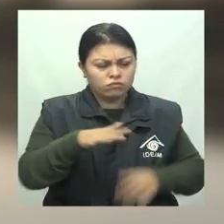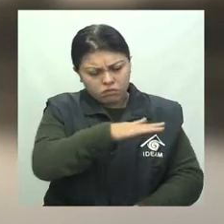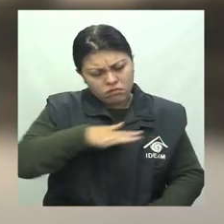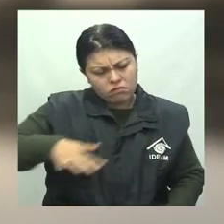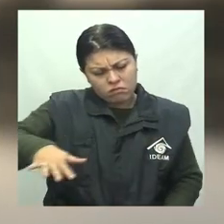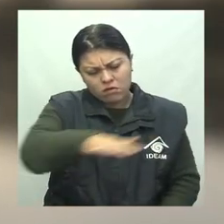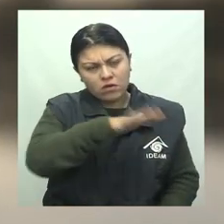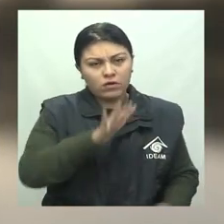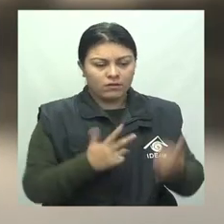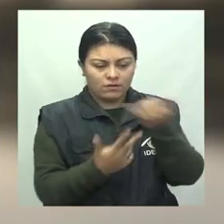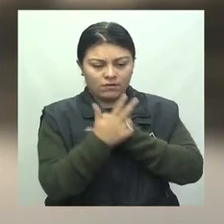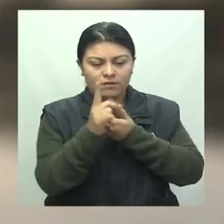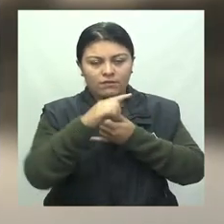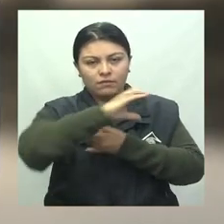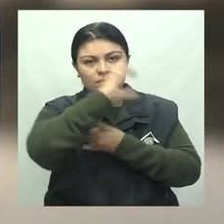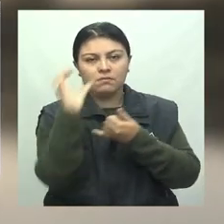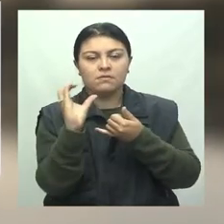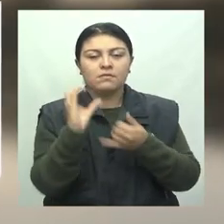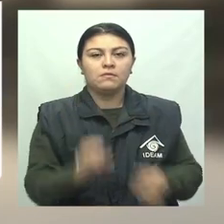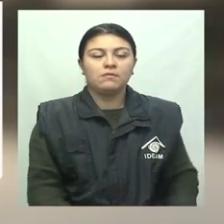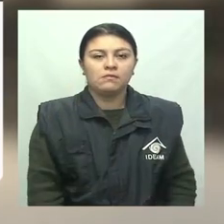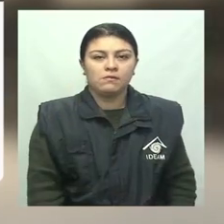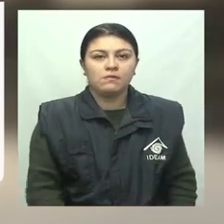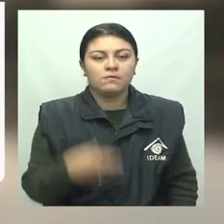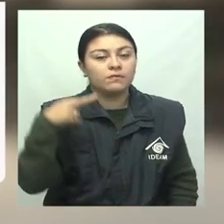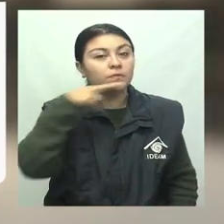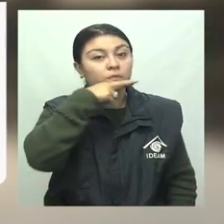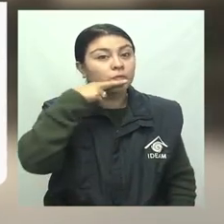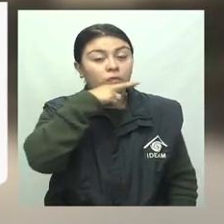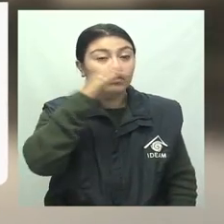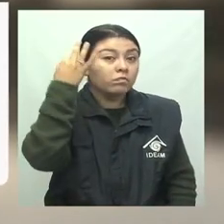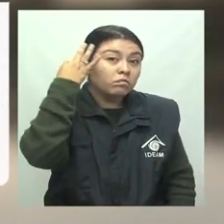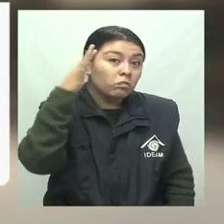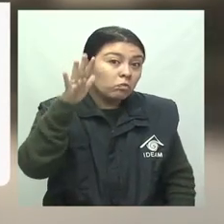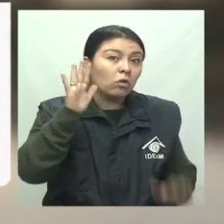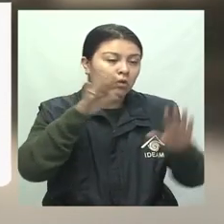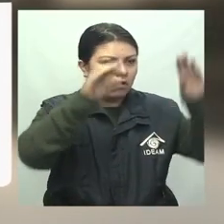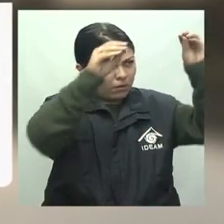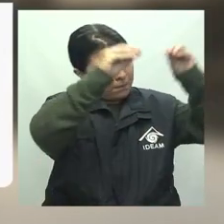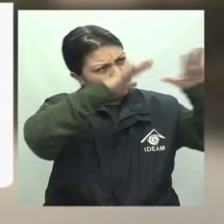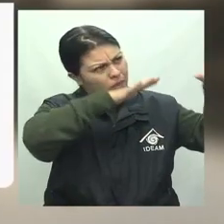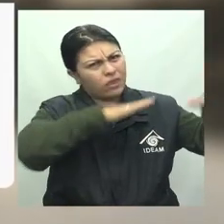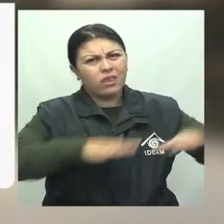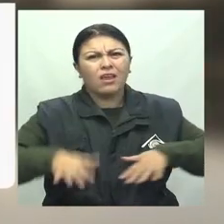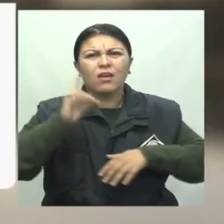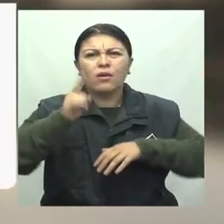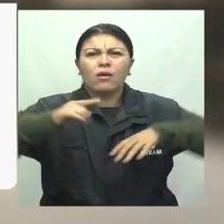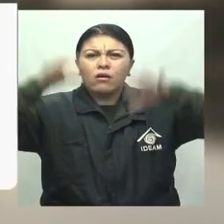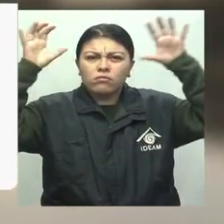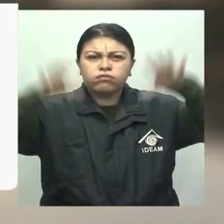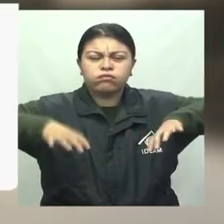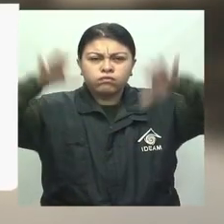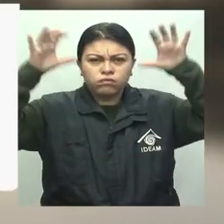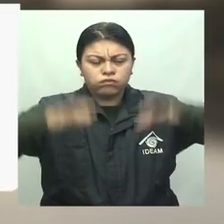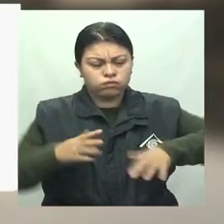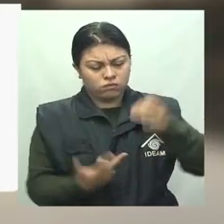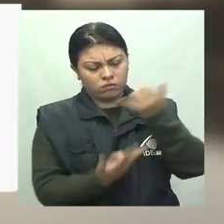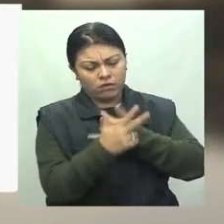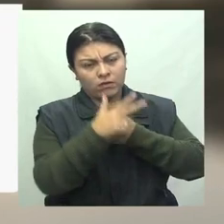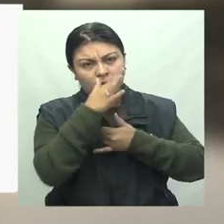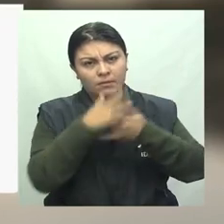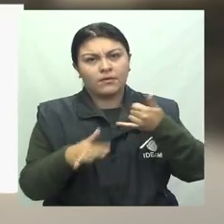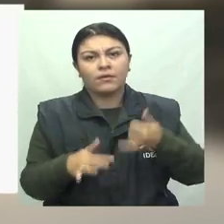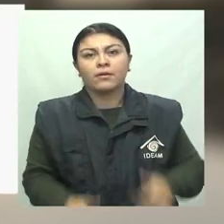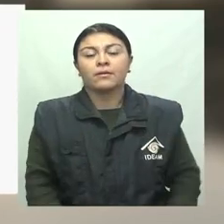la zona andina y el Caribe colombiano. Alerta roja por posibles derrumbes ocasionados por las lluvias en las regiones andina y del Pacífico.